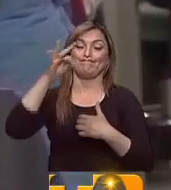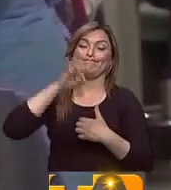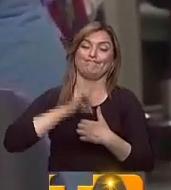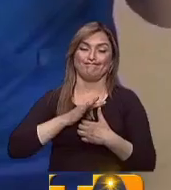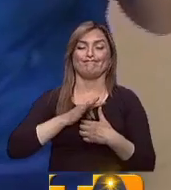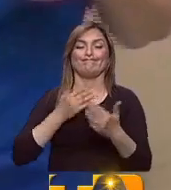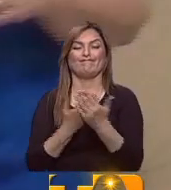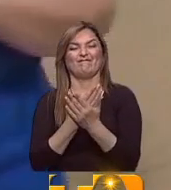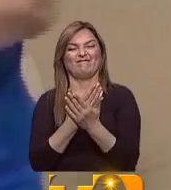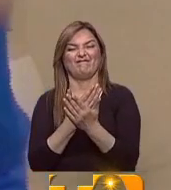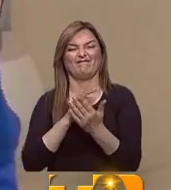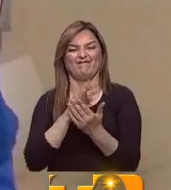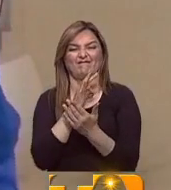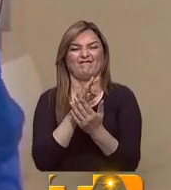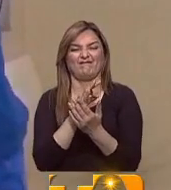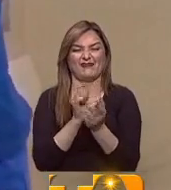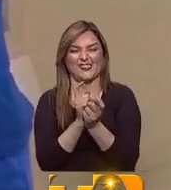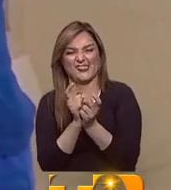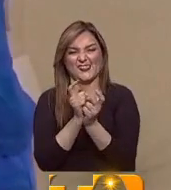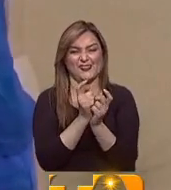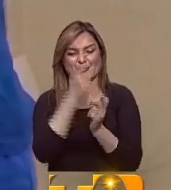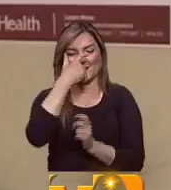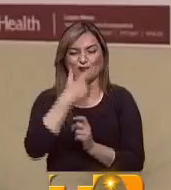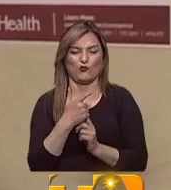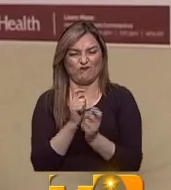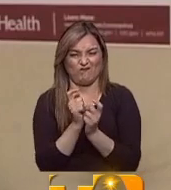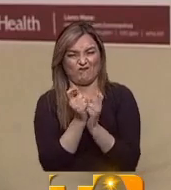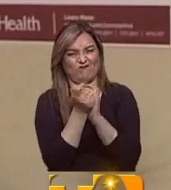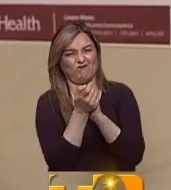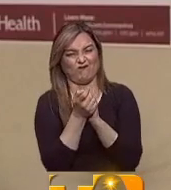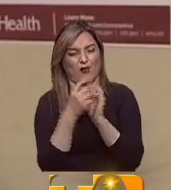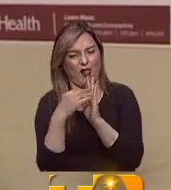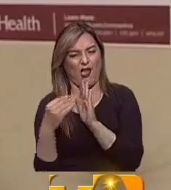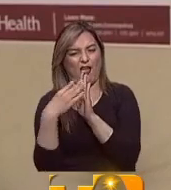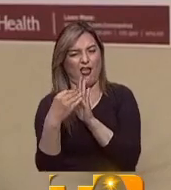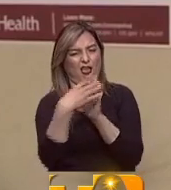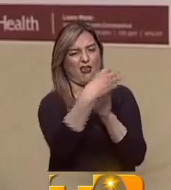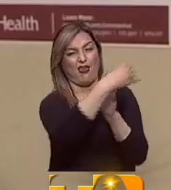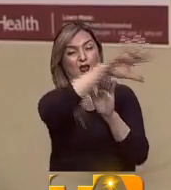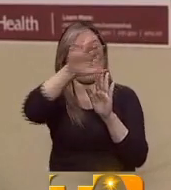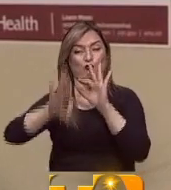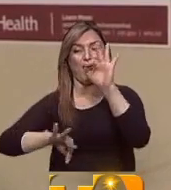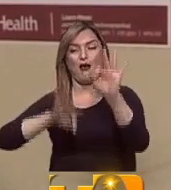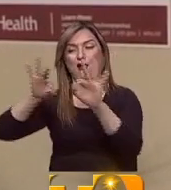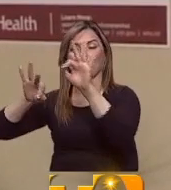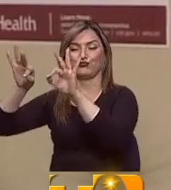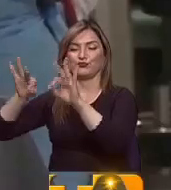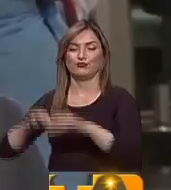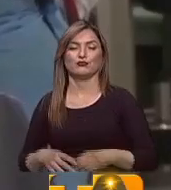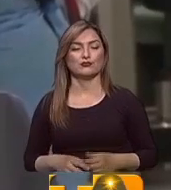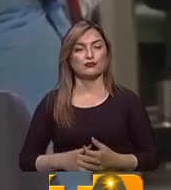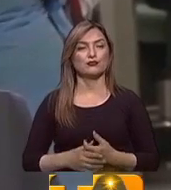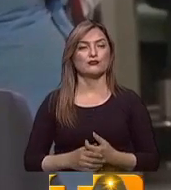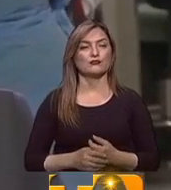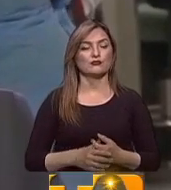que esta nueva variante pues por ahí encuentre una persona y se multiplique, se replique y encuentre una nueva variante, que